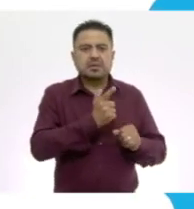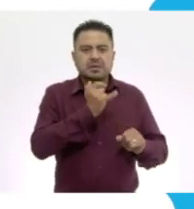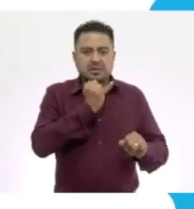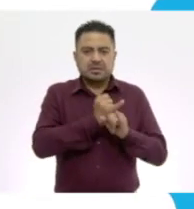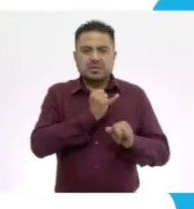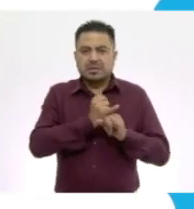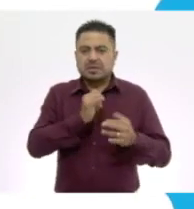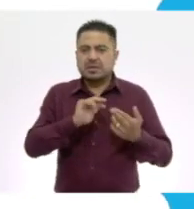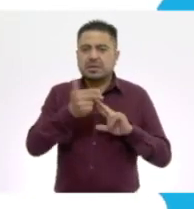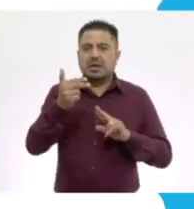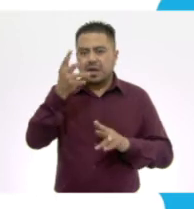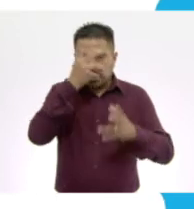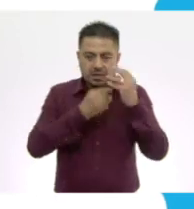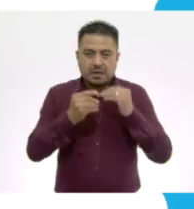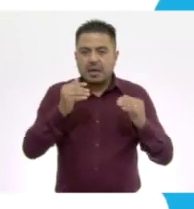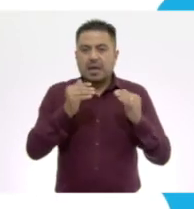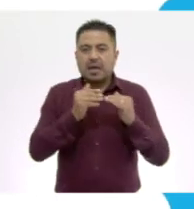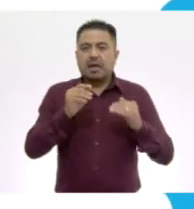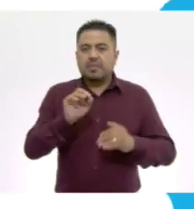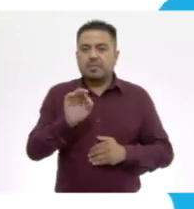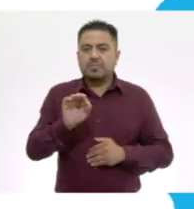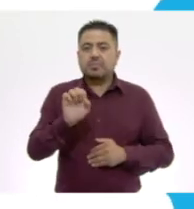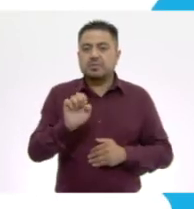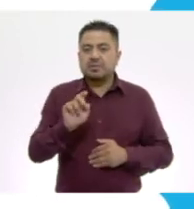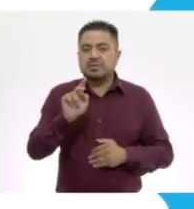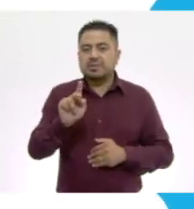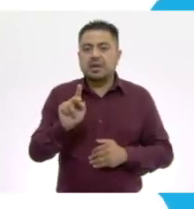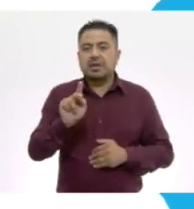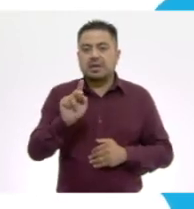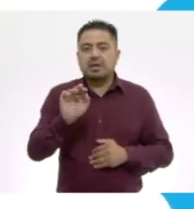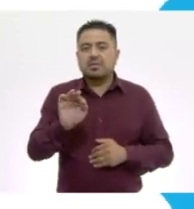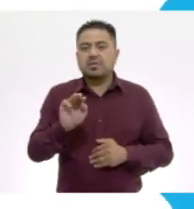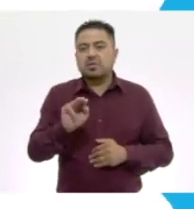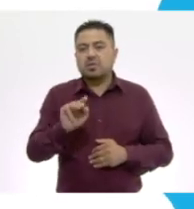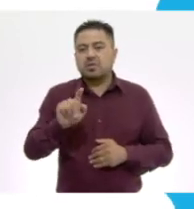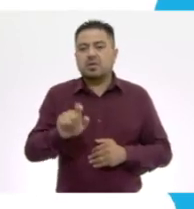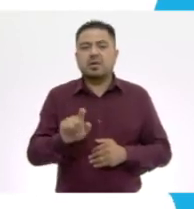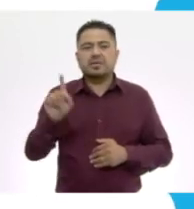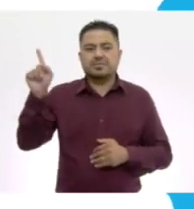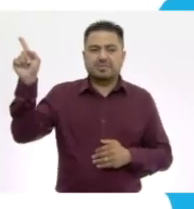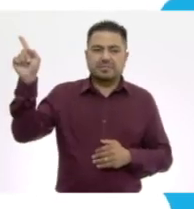Aprendeencasa.cep.gov.mx Aprende Casa.mx.